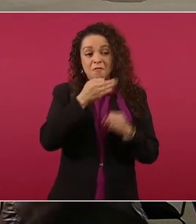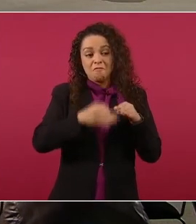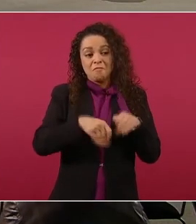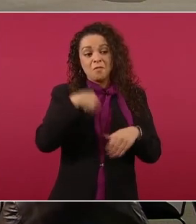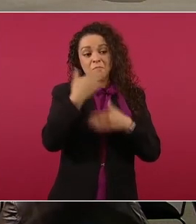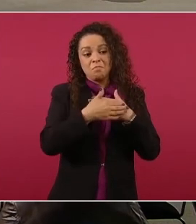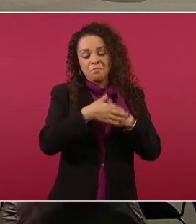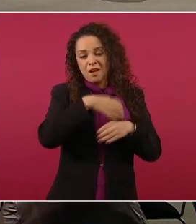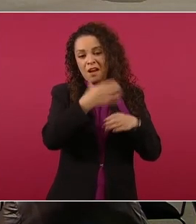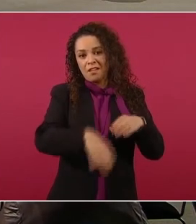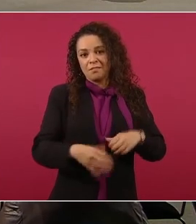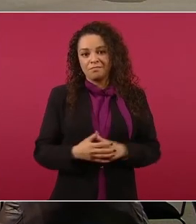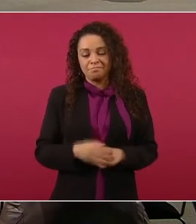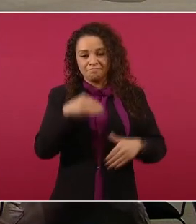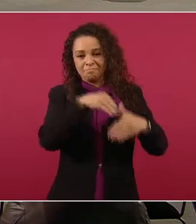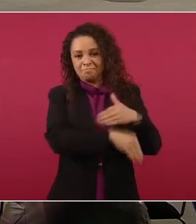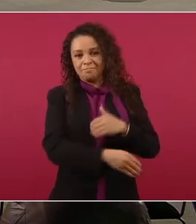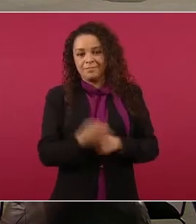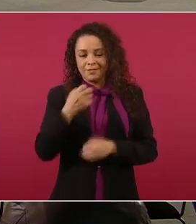Les cuento, señor presidente.